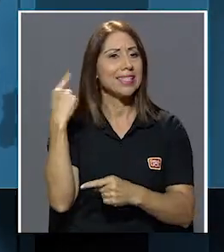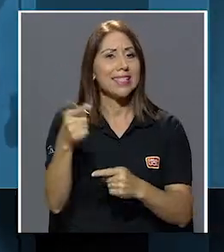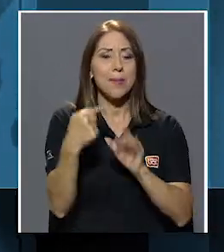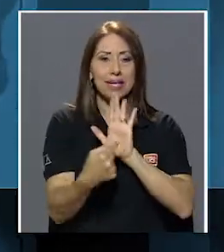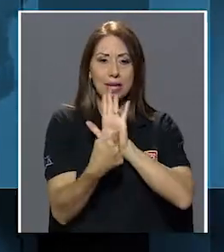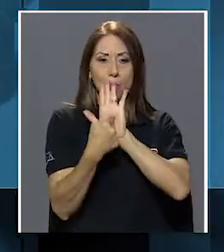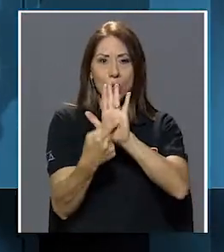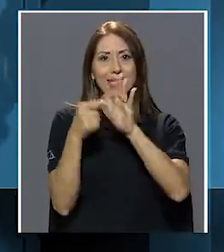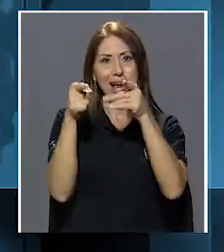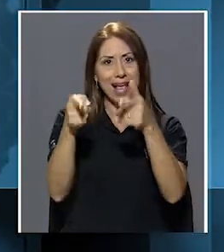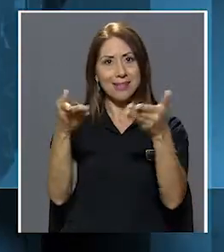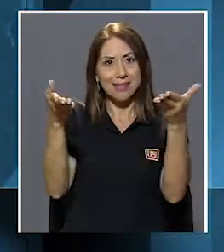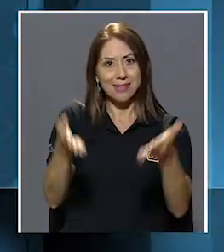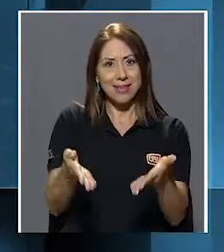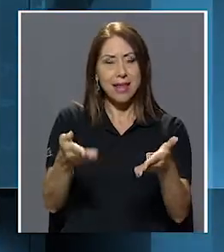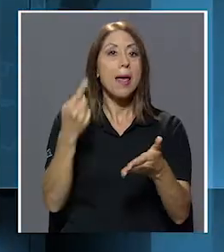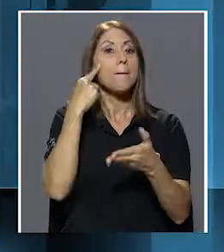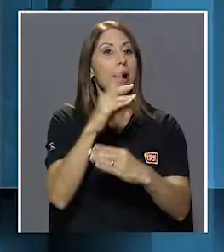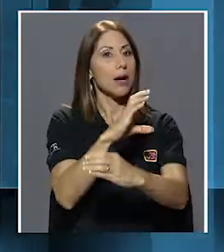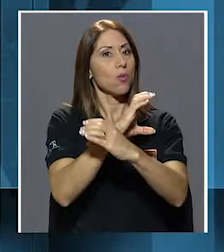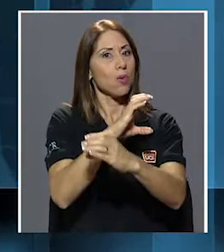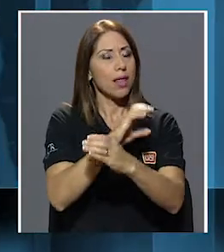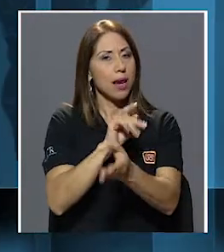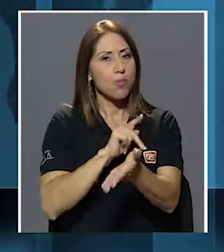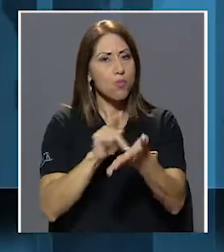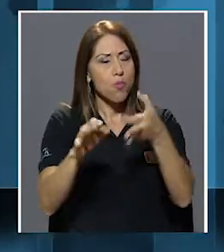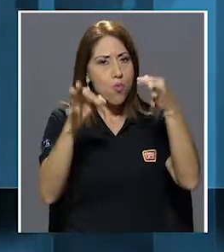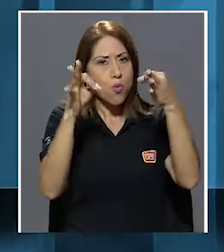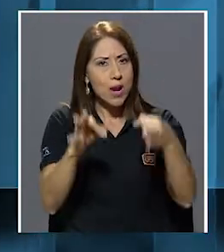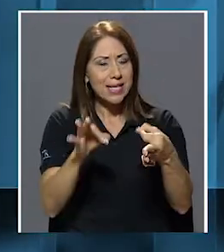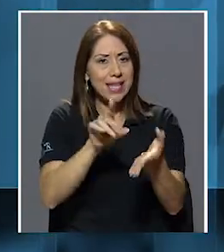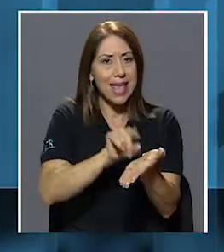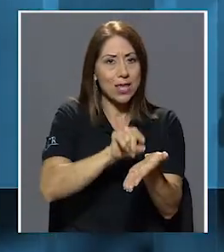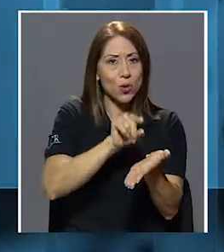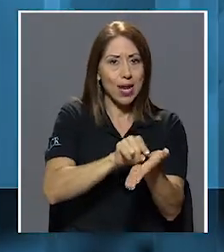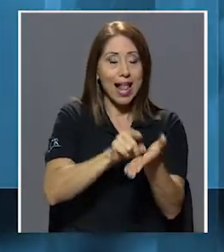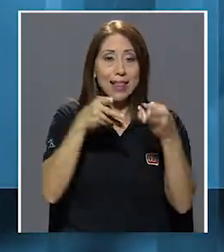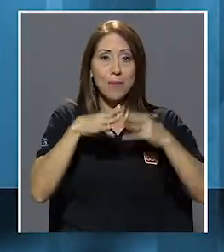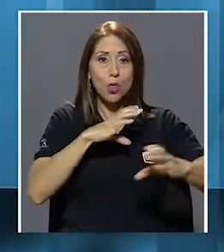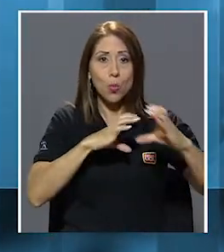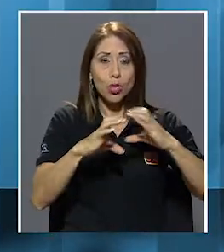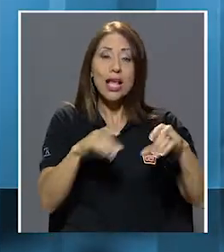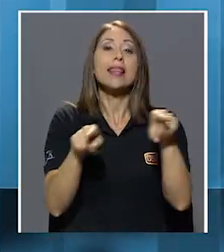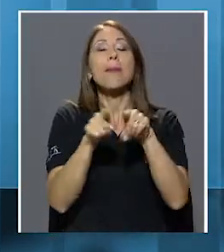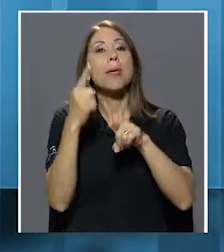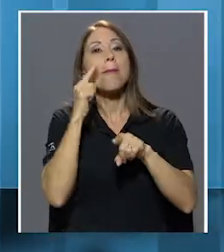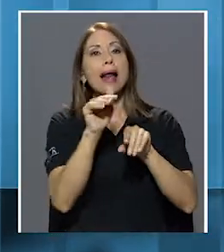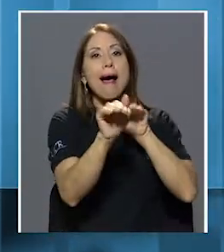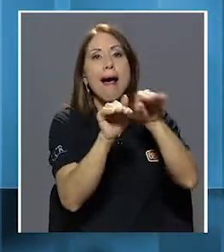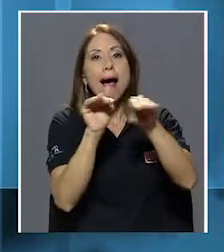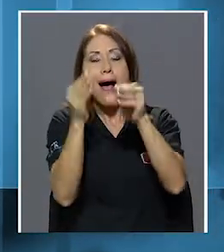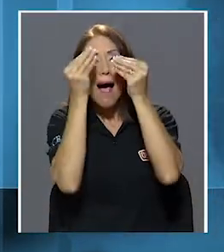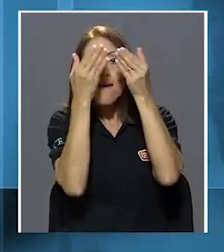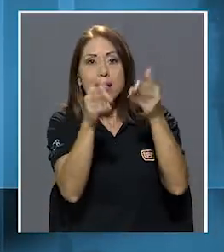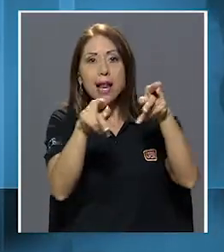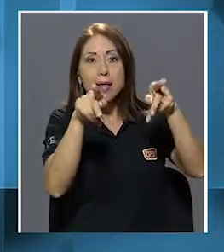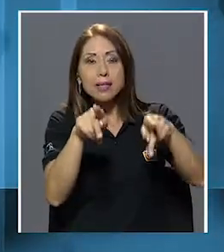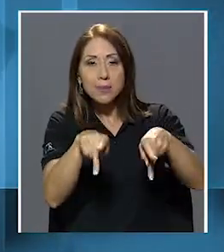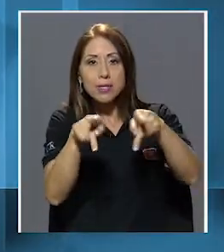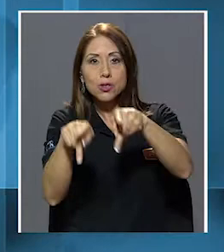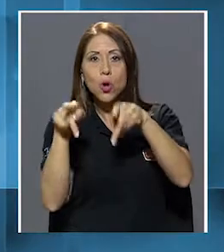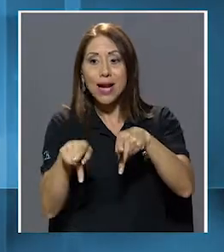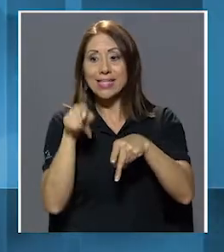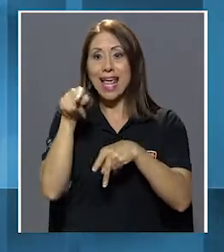tal, esto con el fin de preservar la pureza editorial del medio y decirle al público que se trata de una